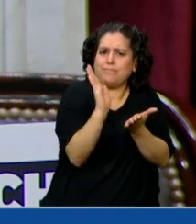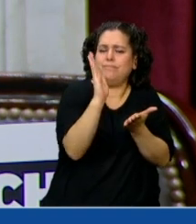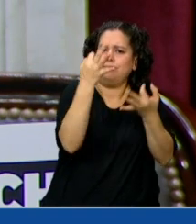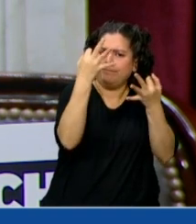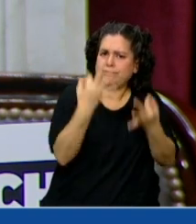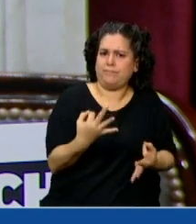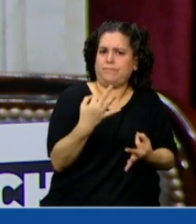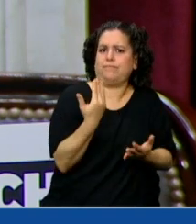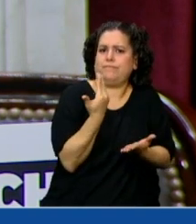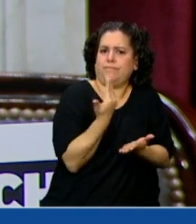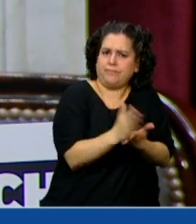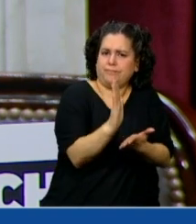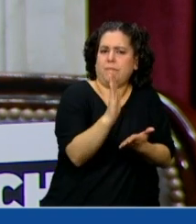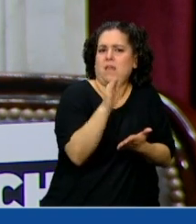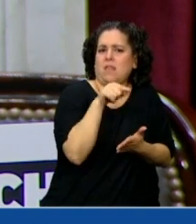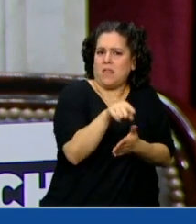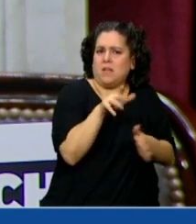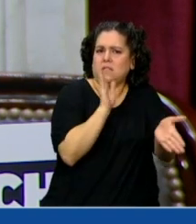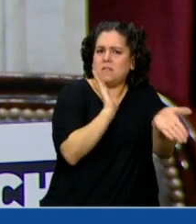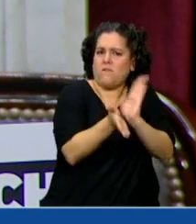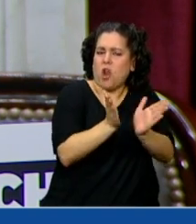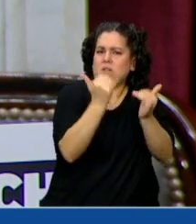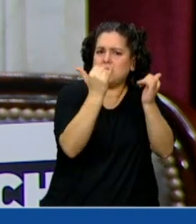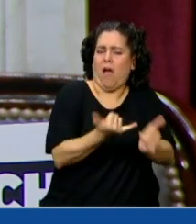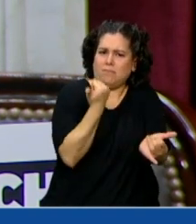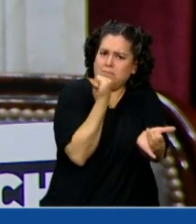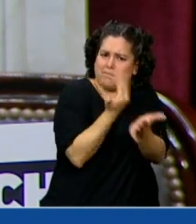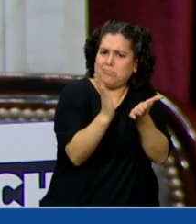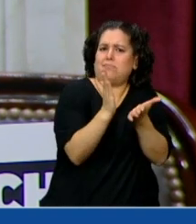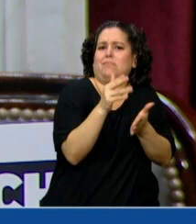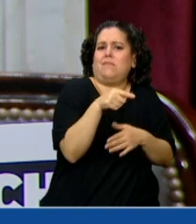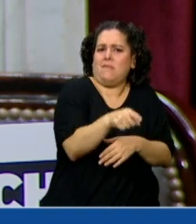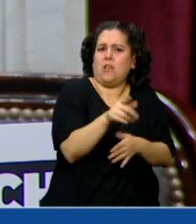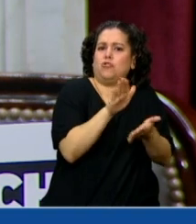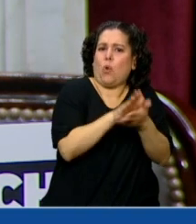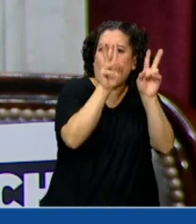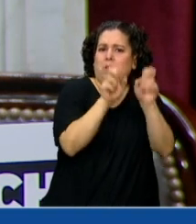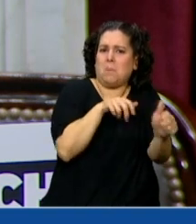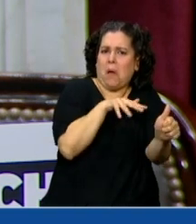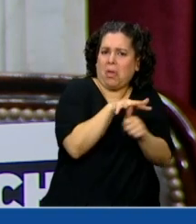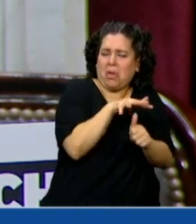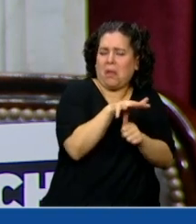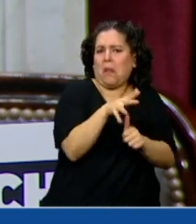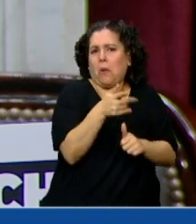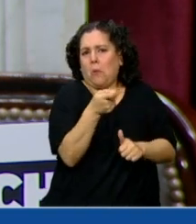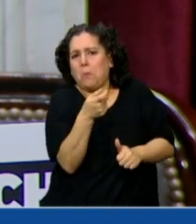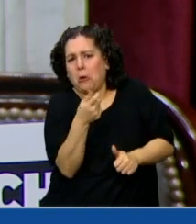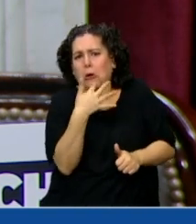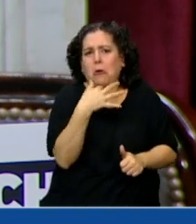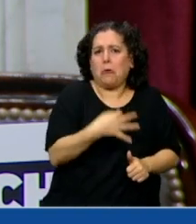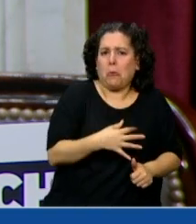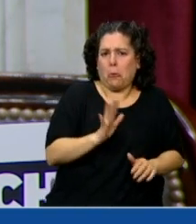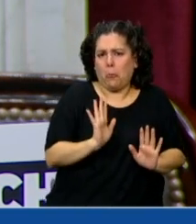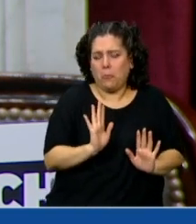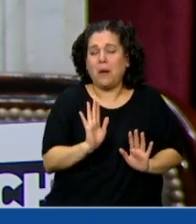de las situaciones de violencia de género, se aplica poco y nada, porque lo que se